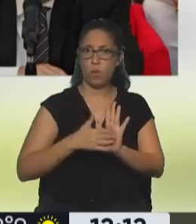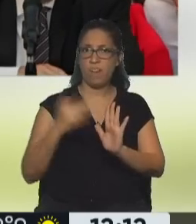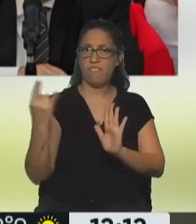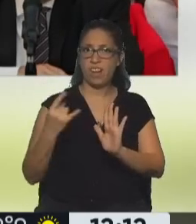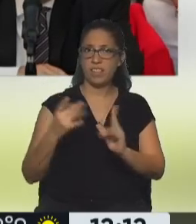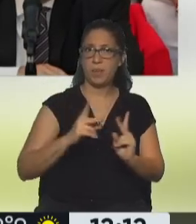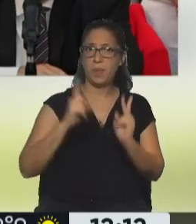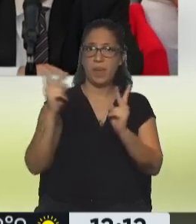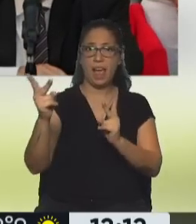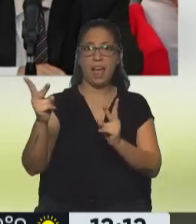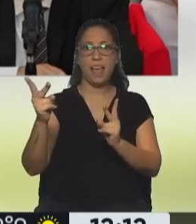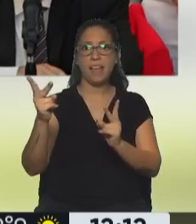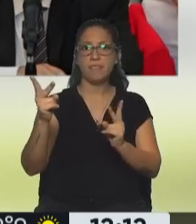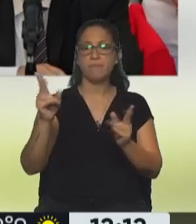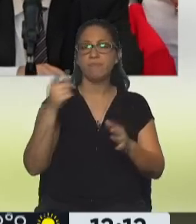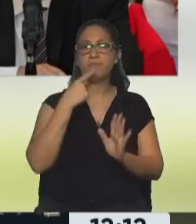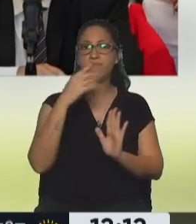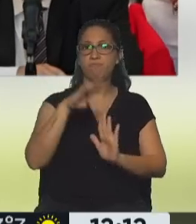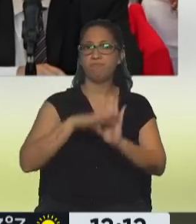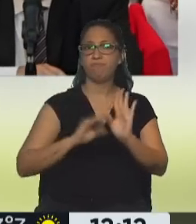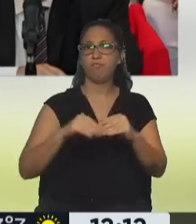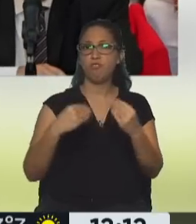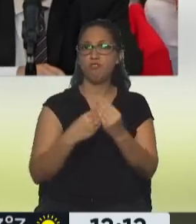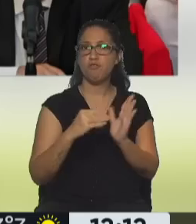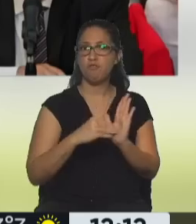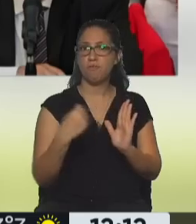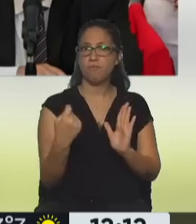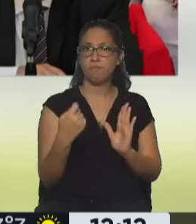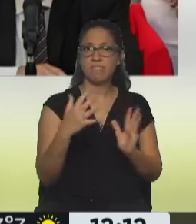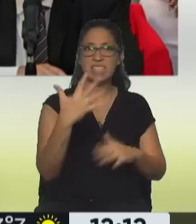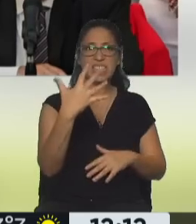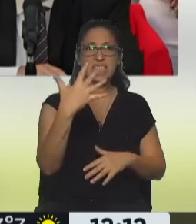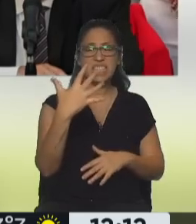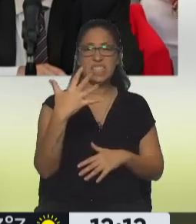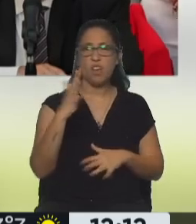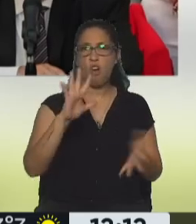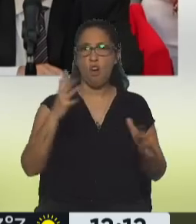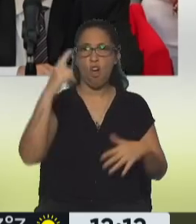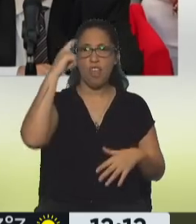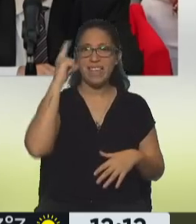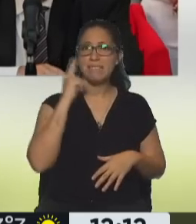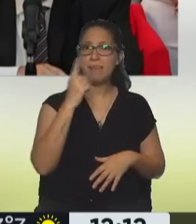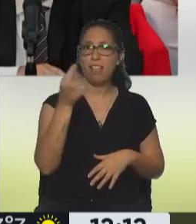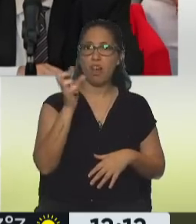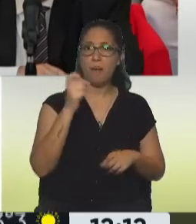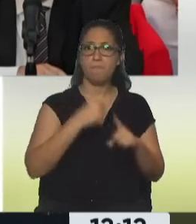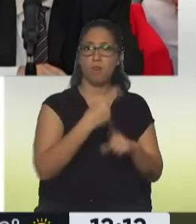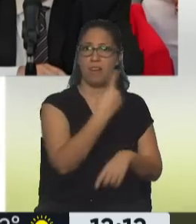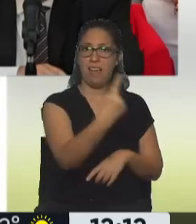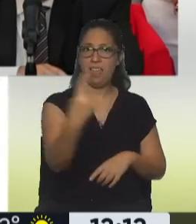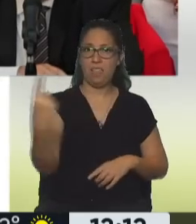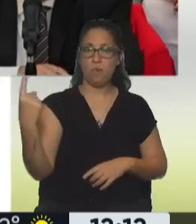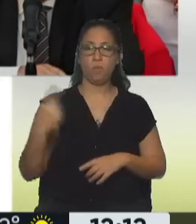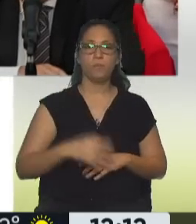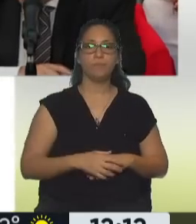un viaje que oscila en su costo de 5 a 10 mil dólares por cabeza. Ahora, doctor Velasco,